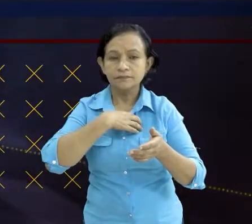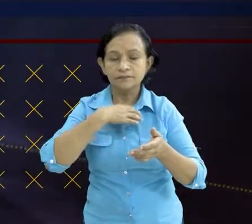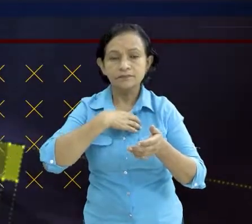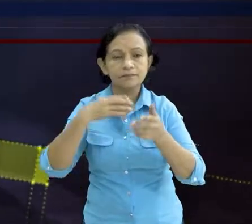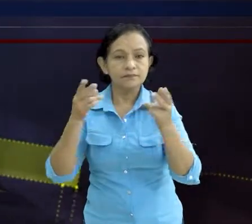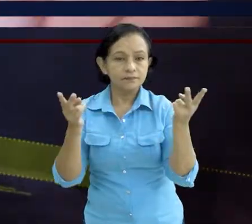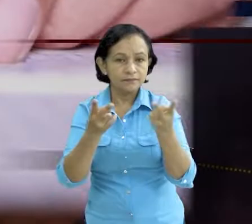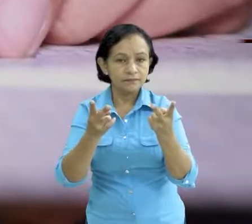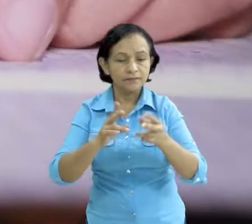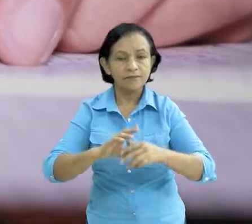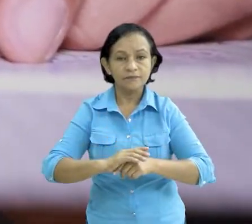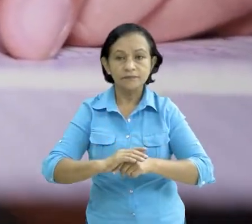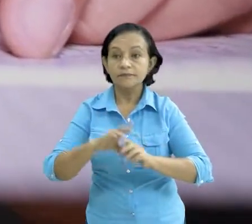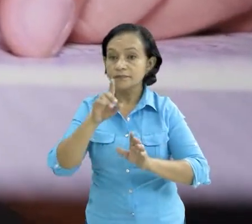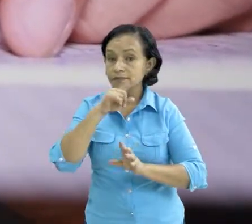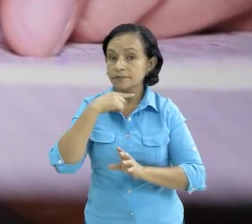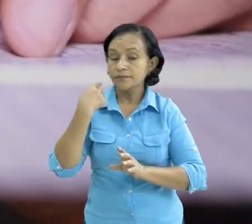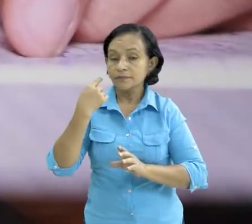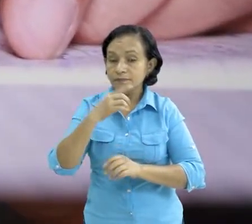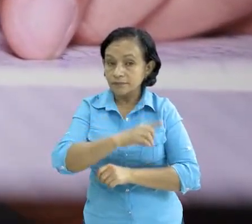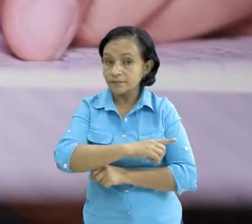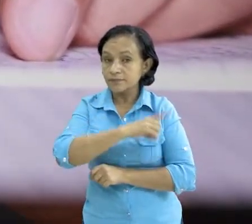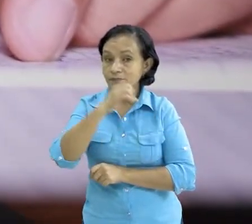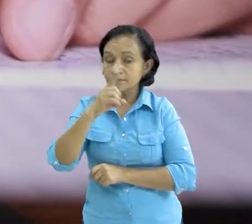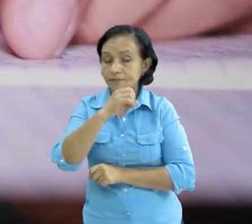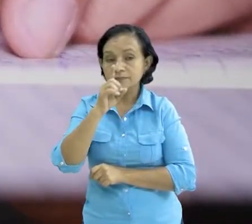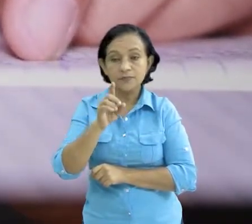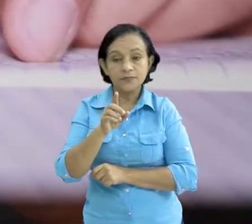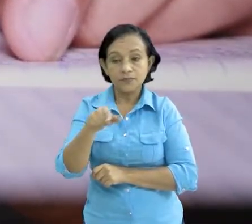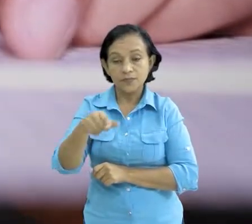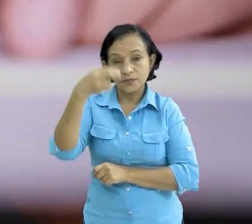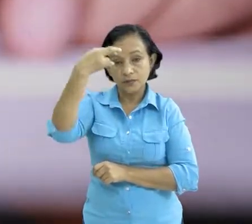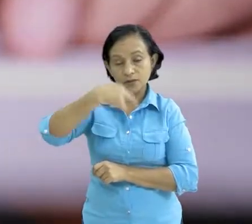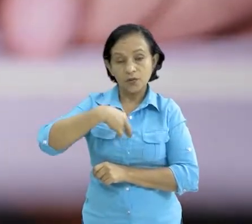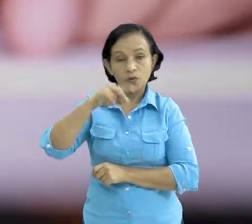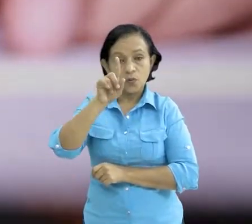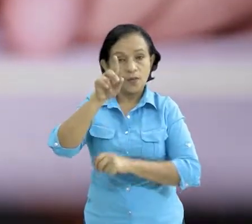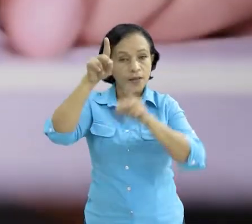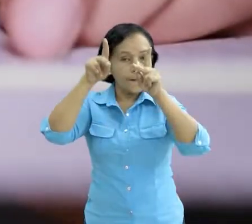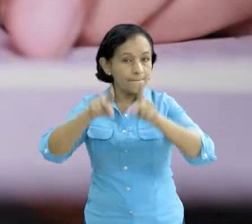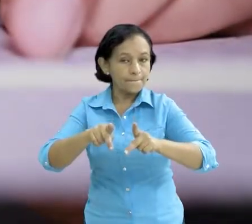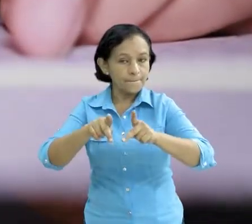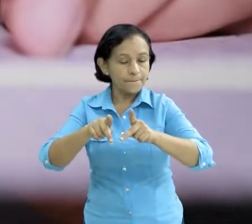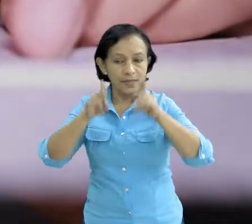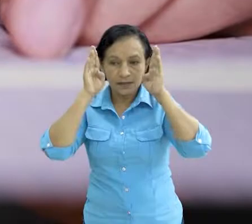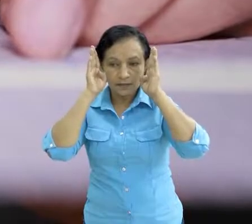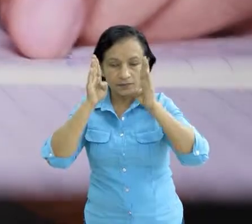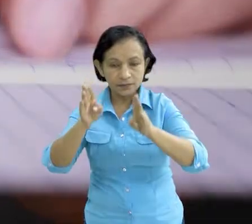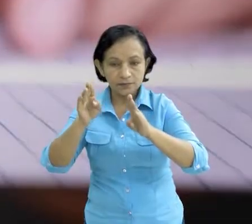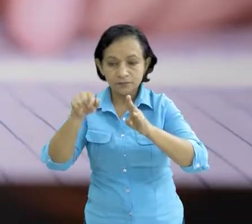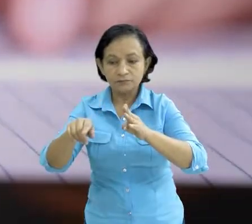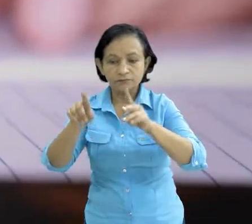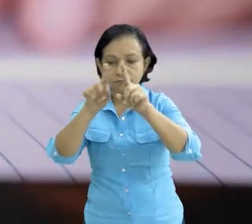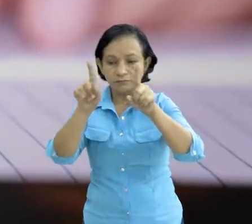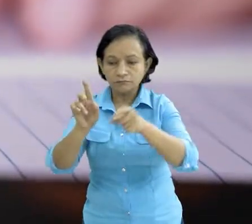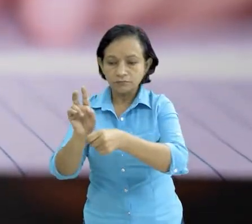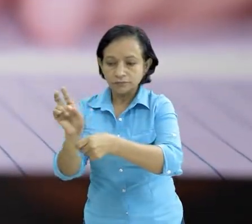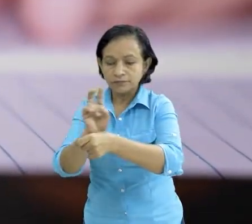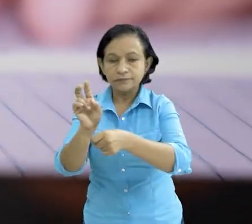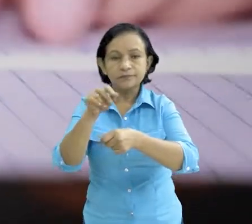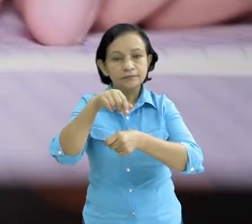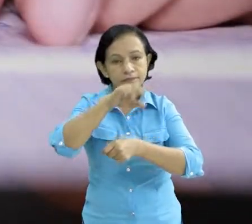viviendo aquí cada día está asignado una persona digamos atender el puesto de mando aquí